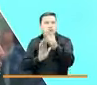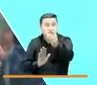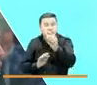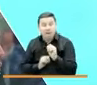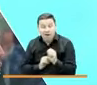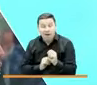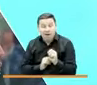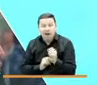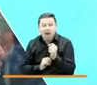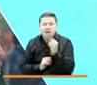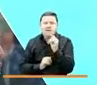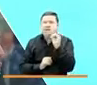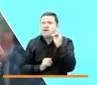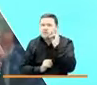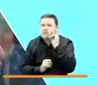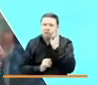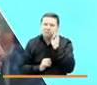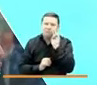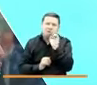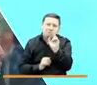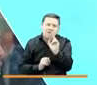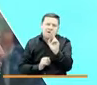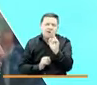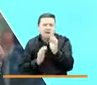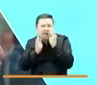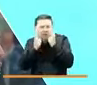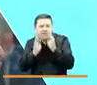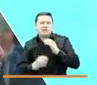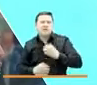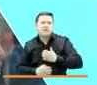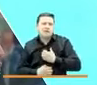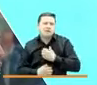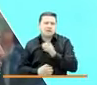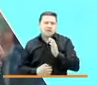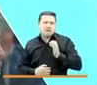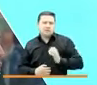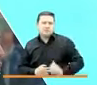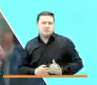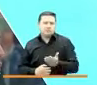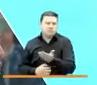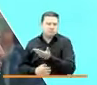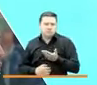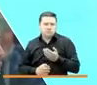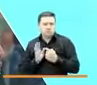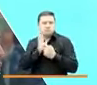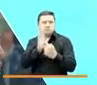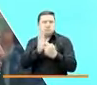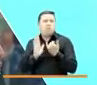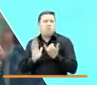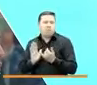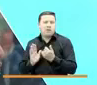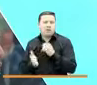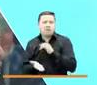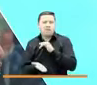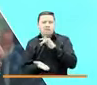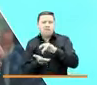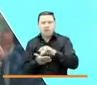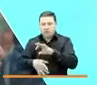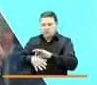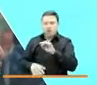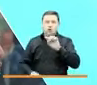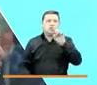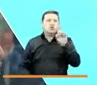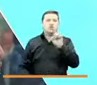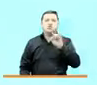escuchen y también podamos atender las inquietudes de la ciudadanía. Para ello contamos con la presencia de la doctora Susana